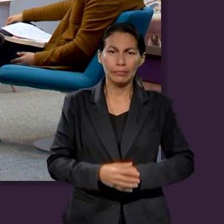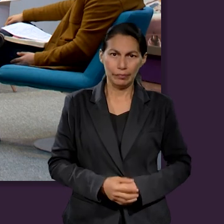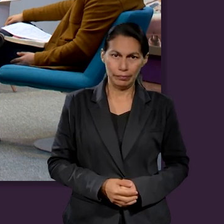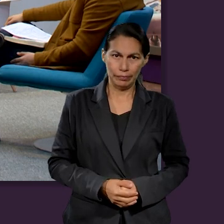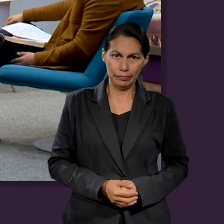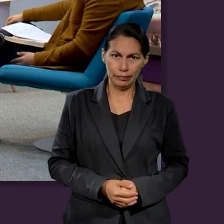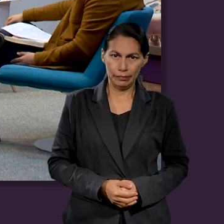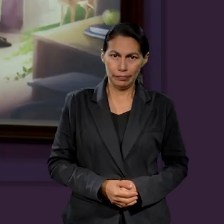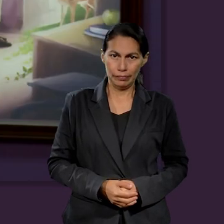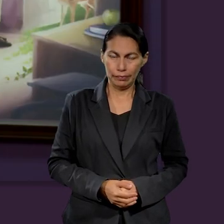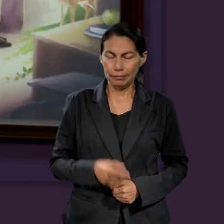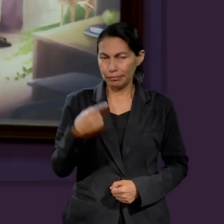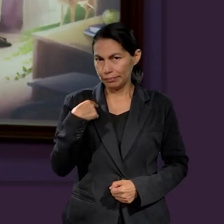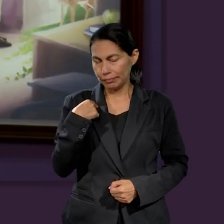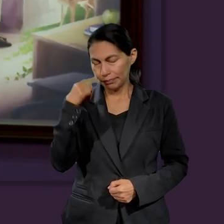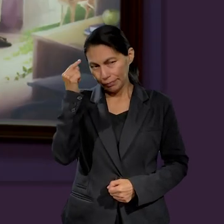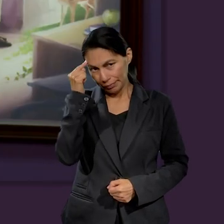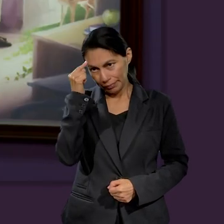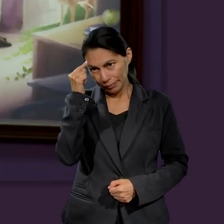qué te llevarías tú?